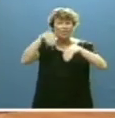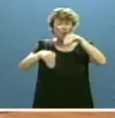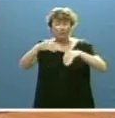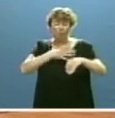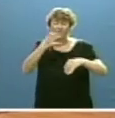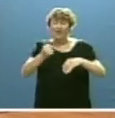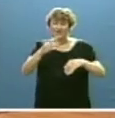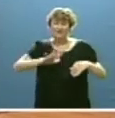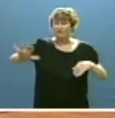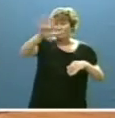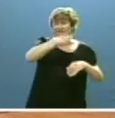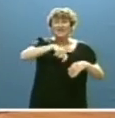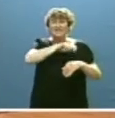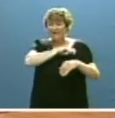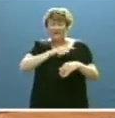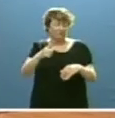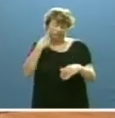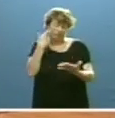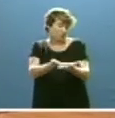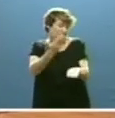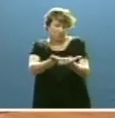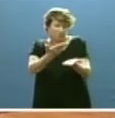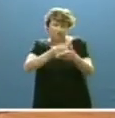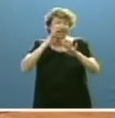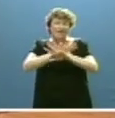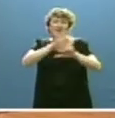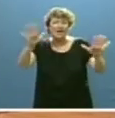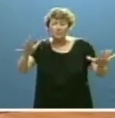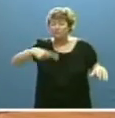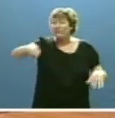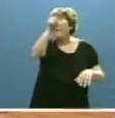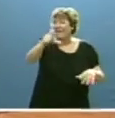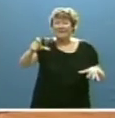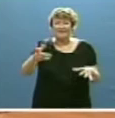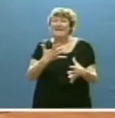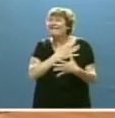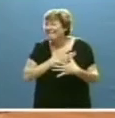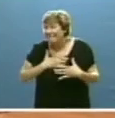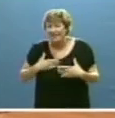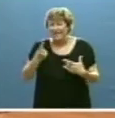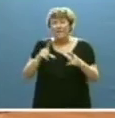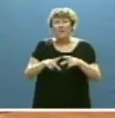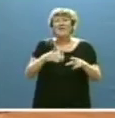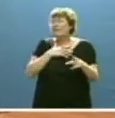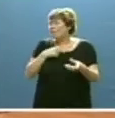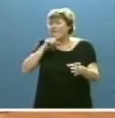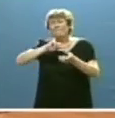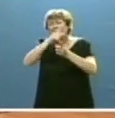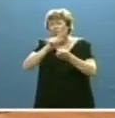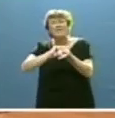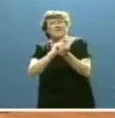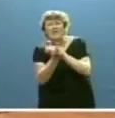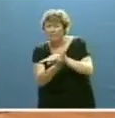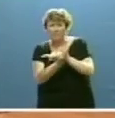y autonómicas en España expresa, sin duda alguna, un deseo y un mandato de cambio en el